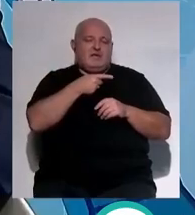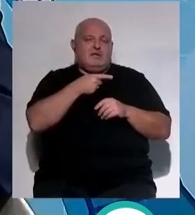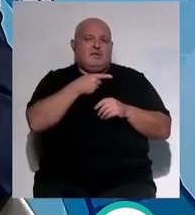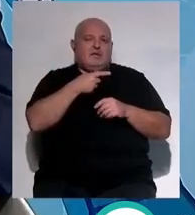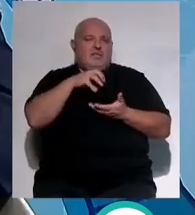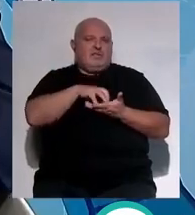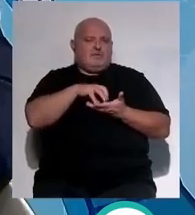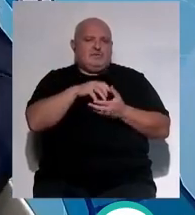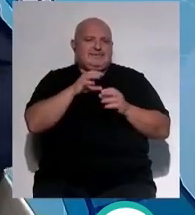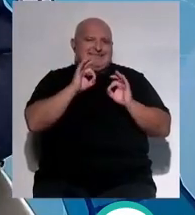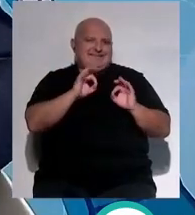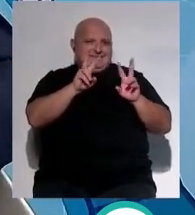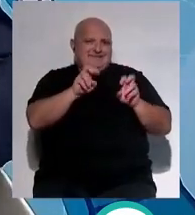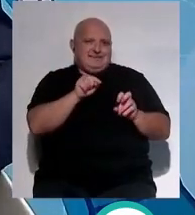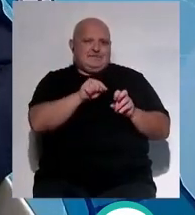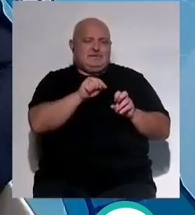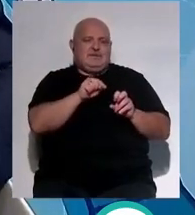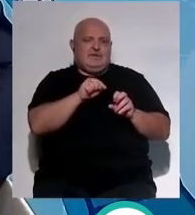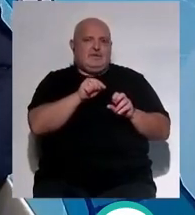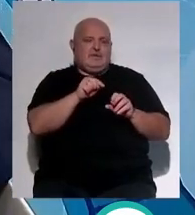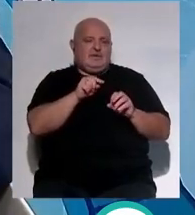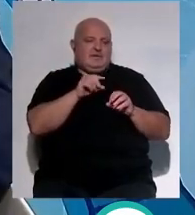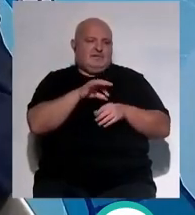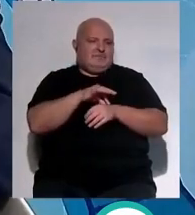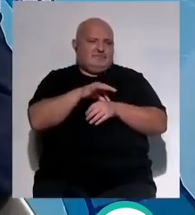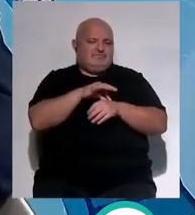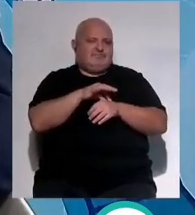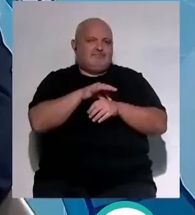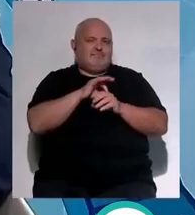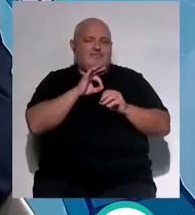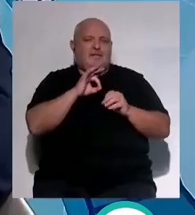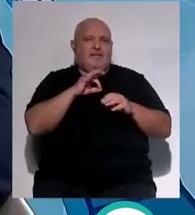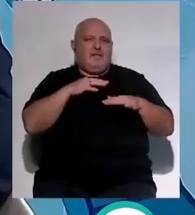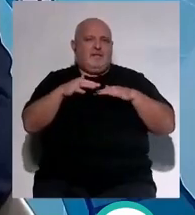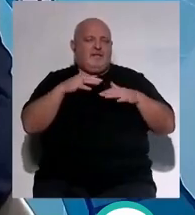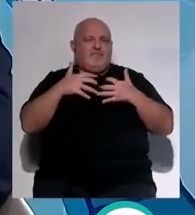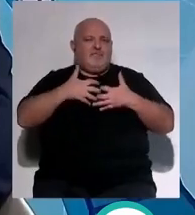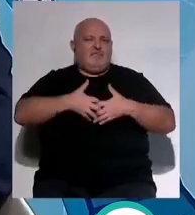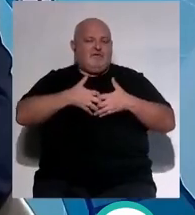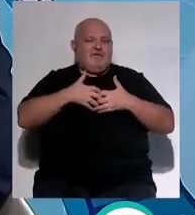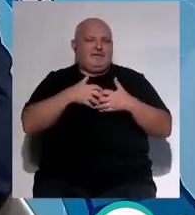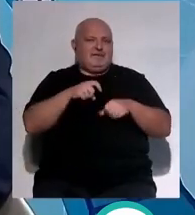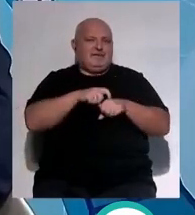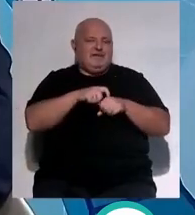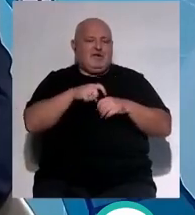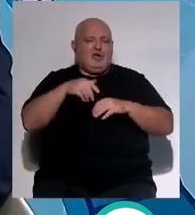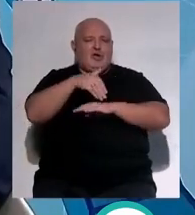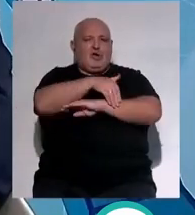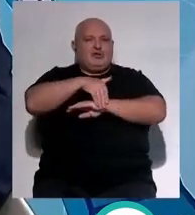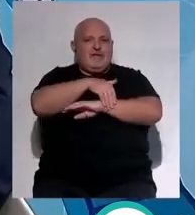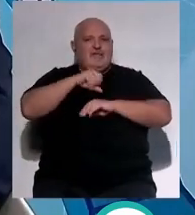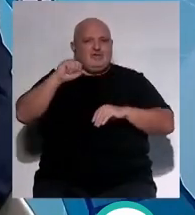un centro muy particular muy orientado a la dinámica de funcionamiento de Costa del Sol